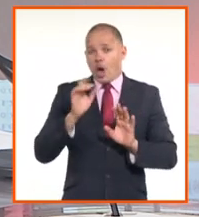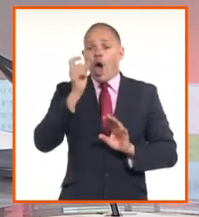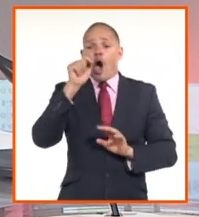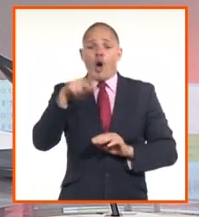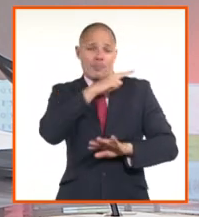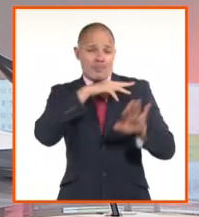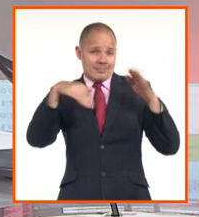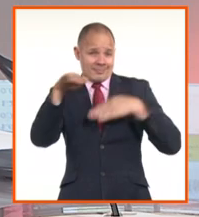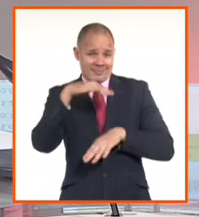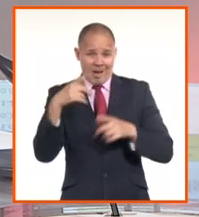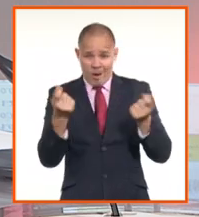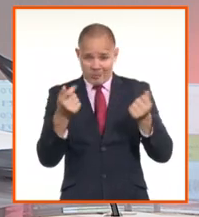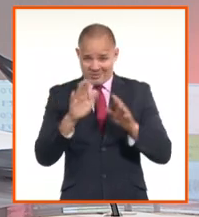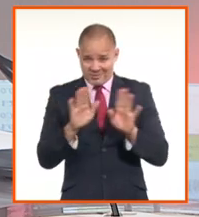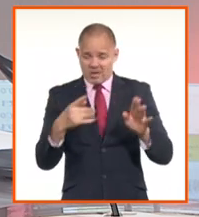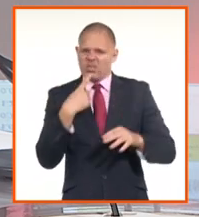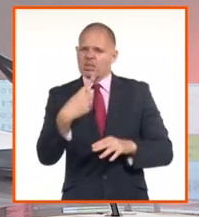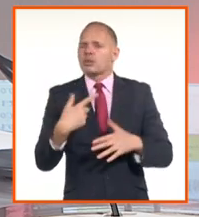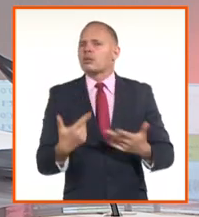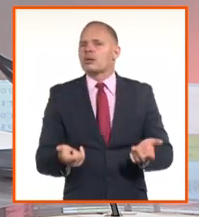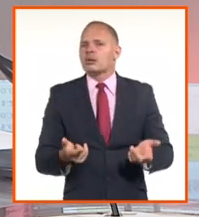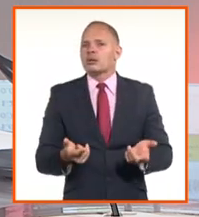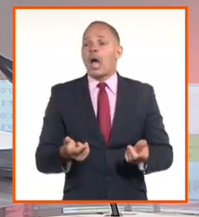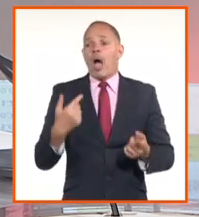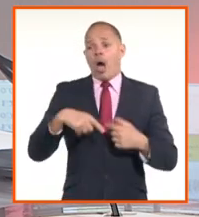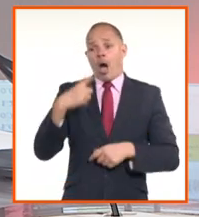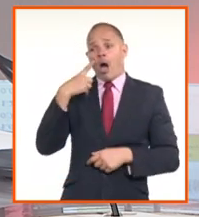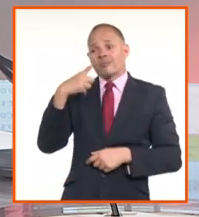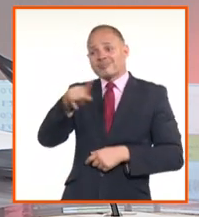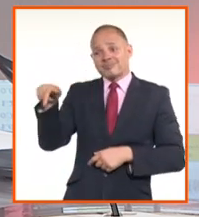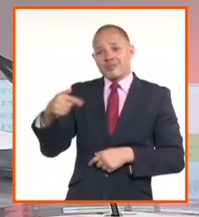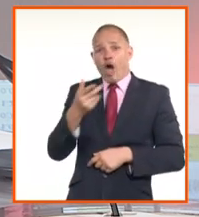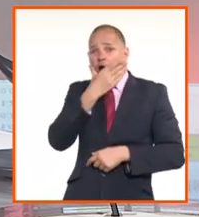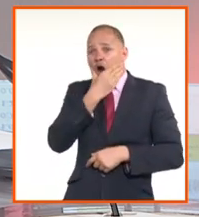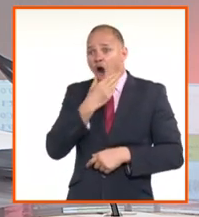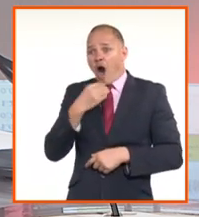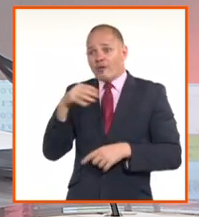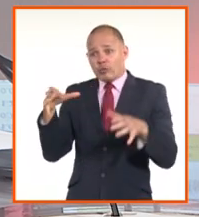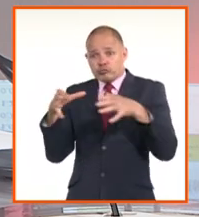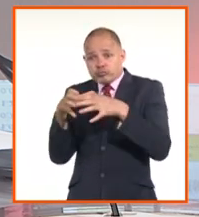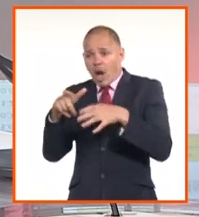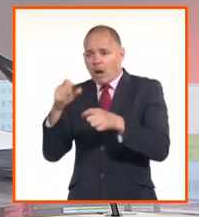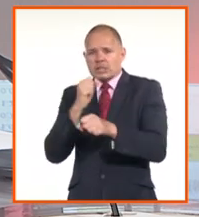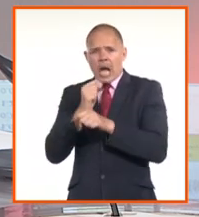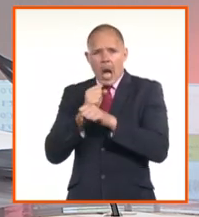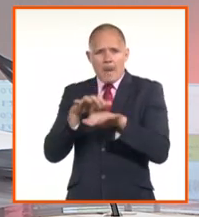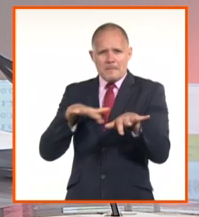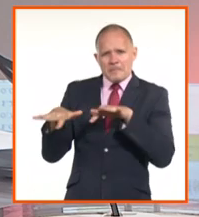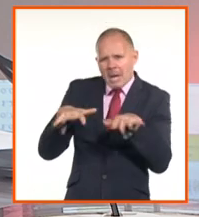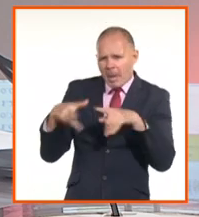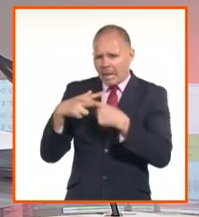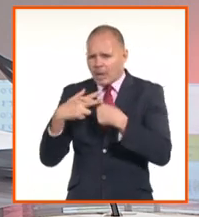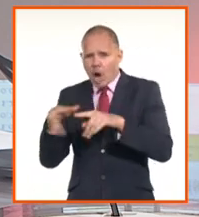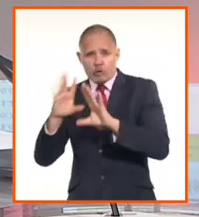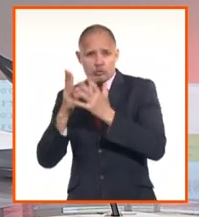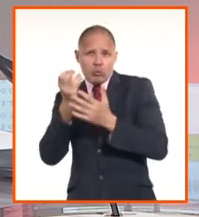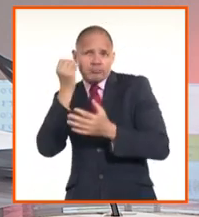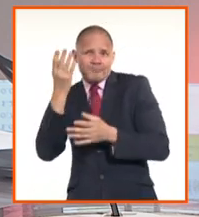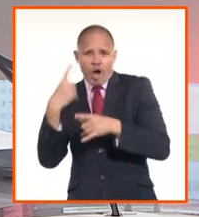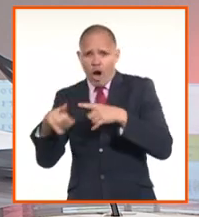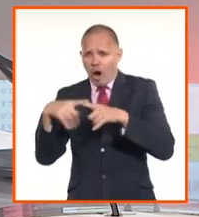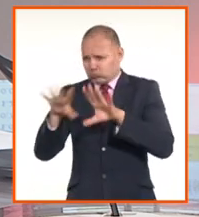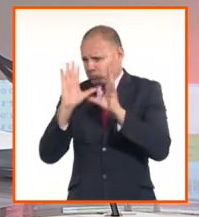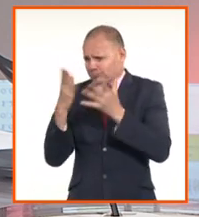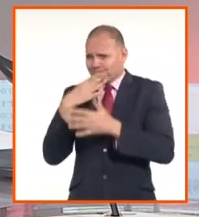del equipo de jóvenes que trabajaron en este trabajo. Los compañeros del banco central, los